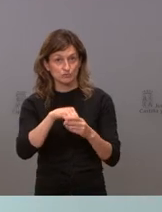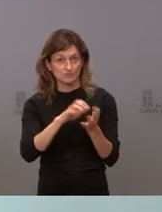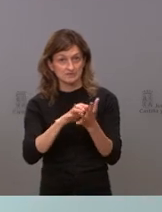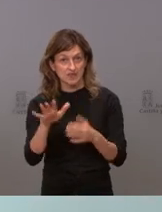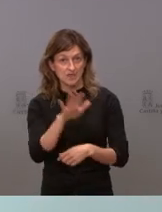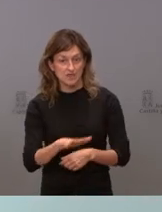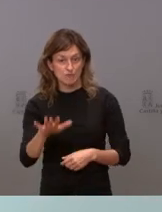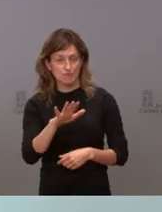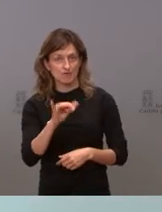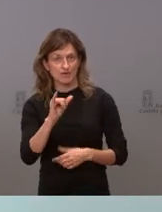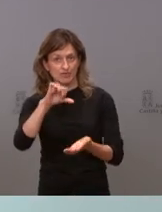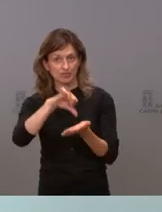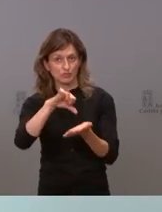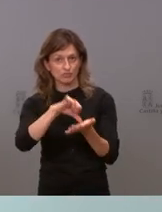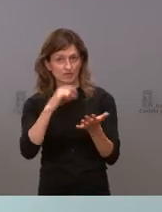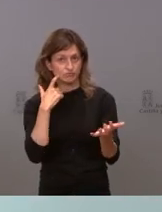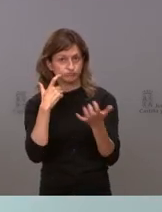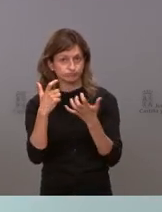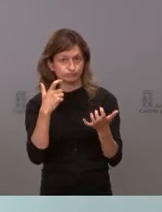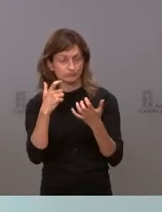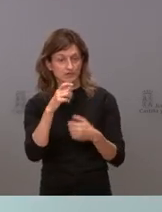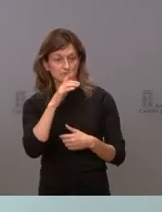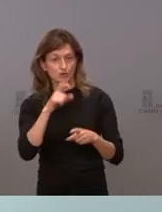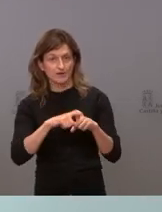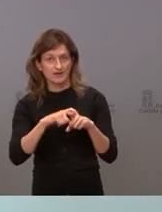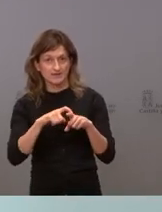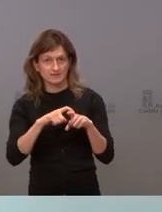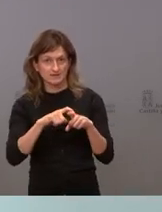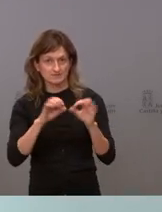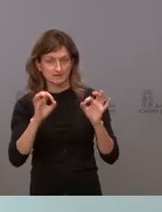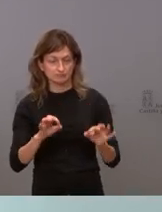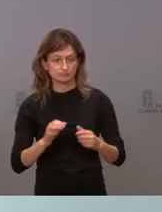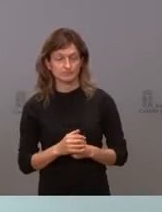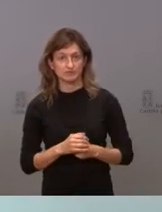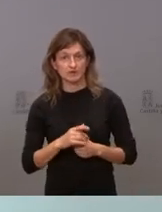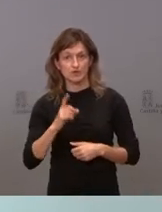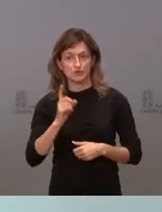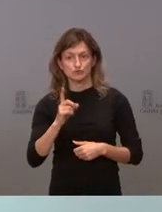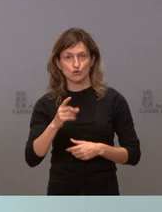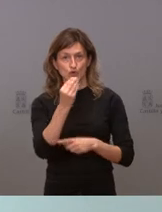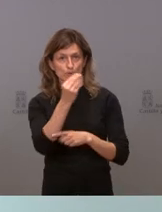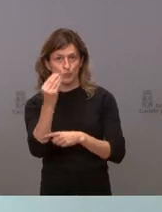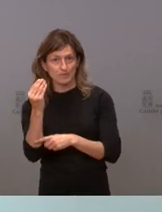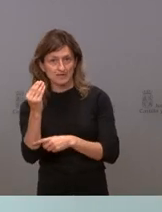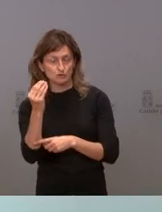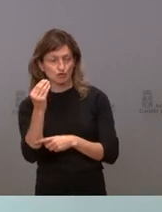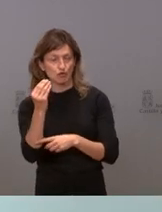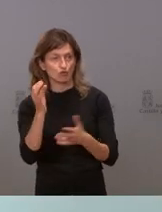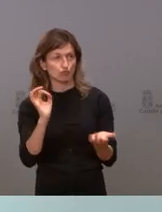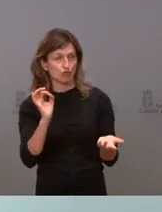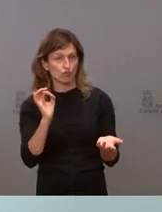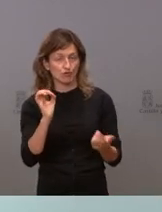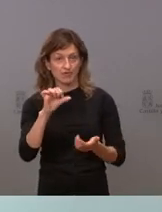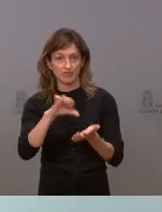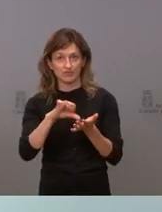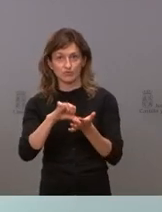hay una ciudad que sobresale por sus peculiaridades ya no solo monumentales o de una ciudad